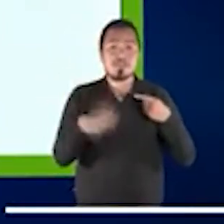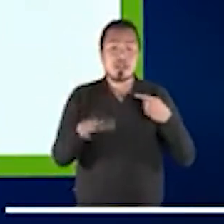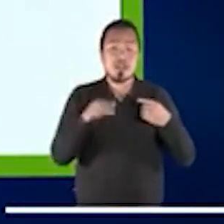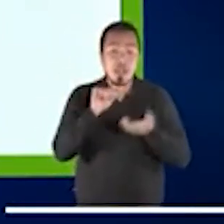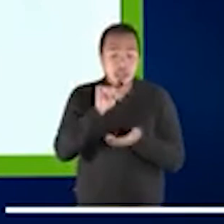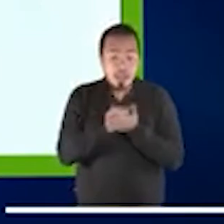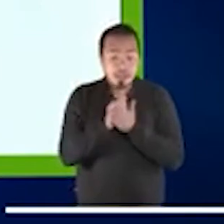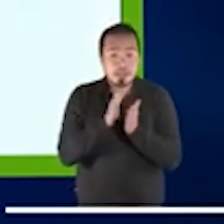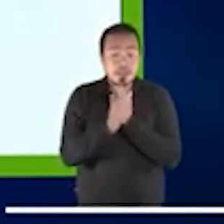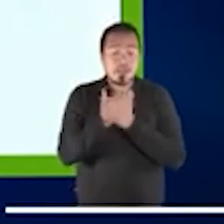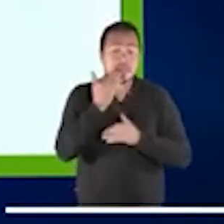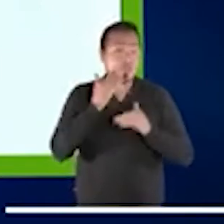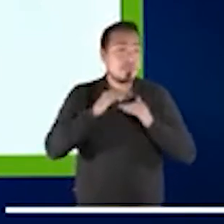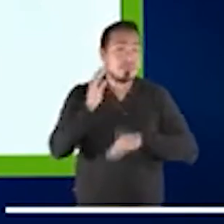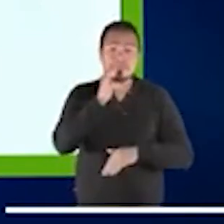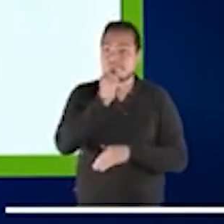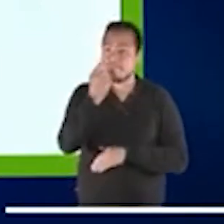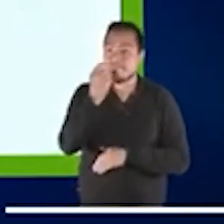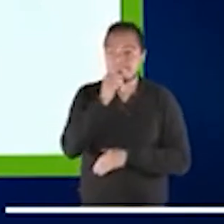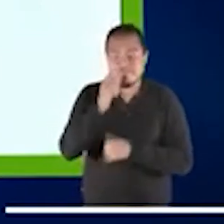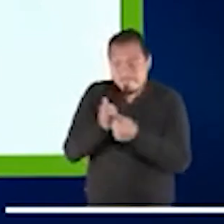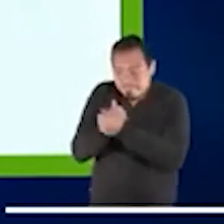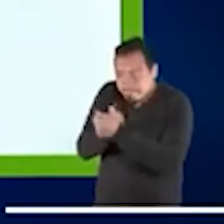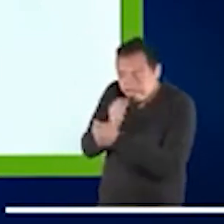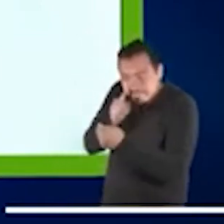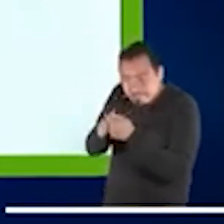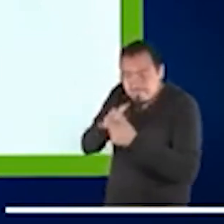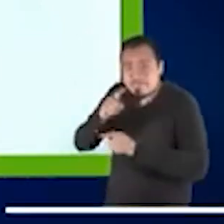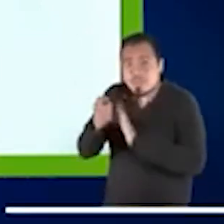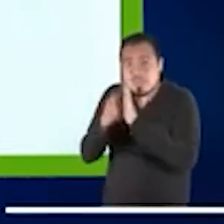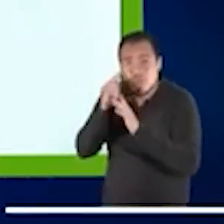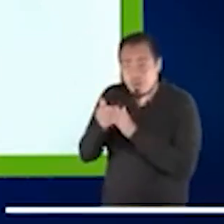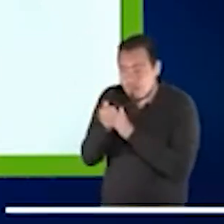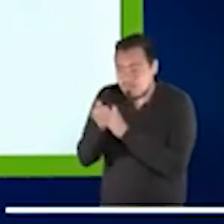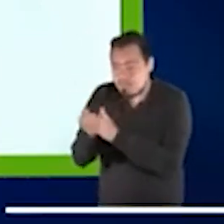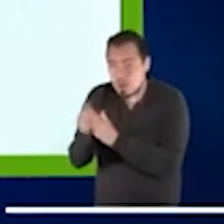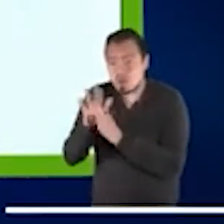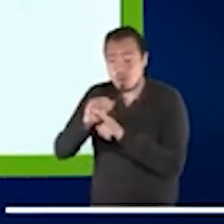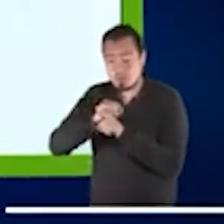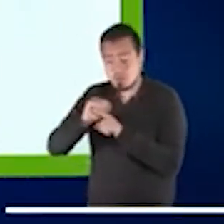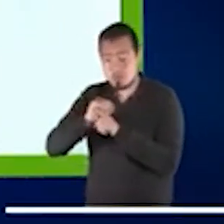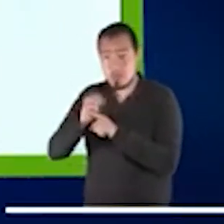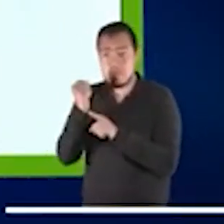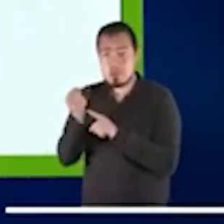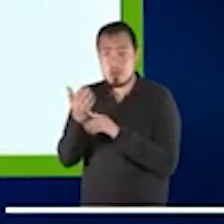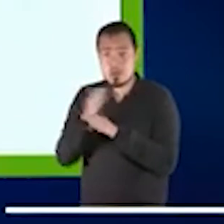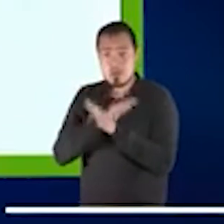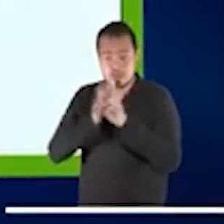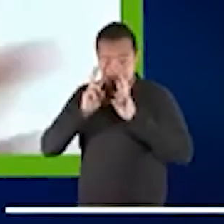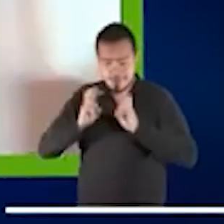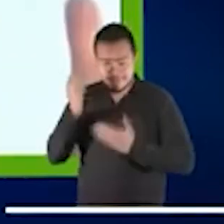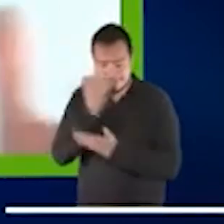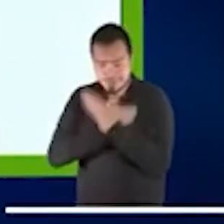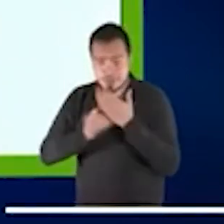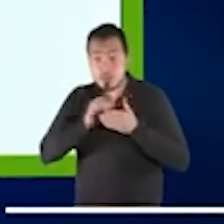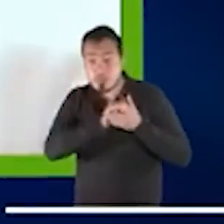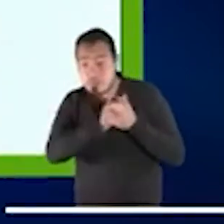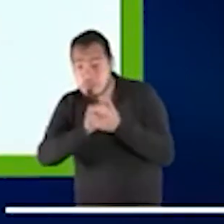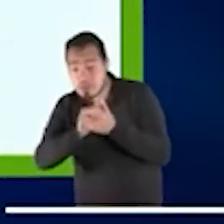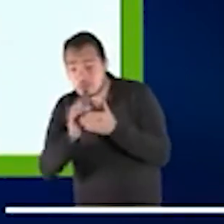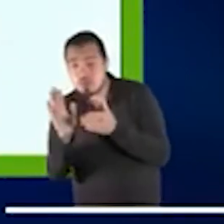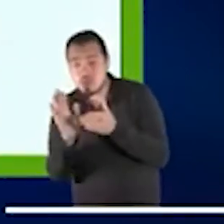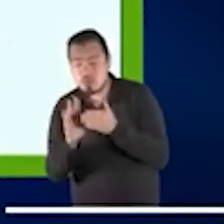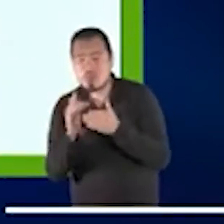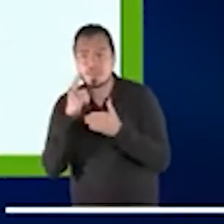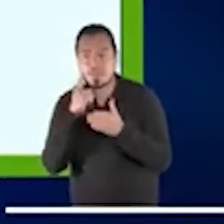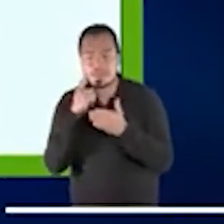siguiendo unas prácticas, unos métodos específicos, pero estamos buscando más una filosofía,